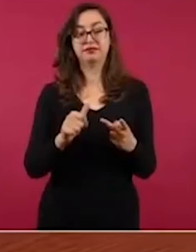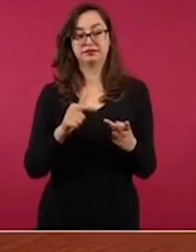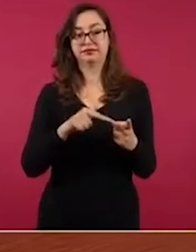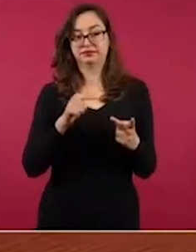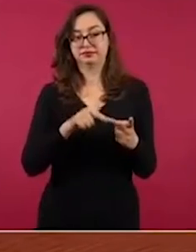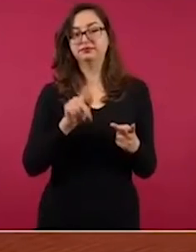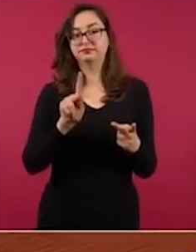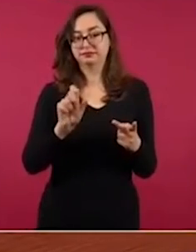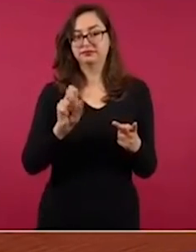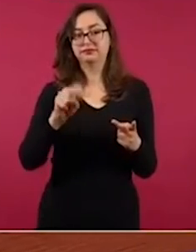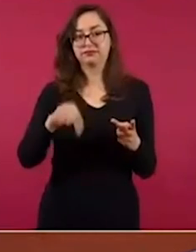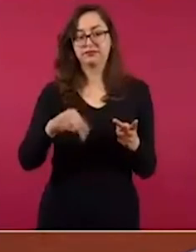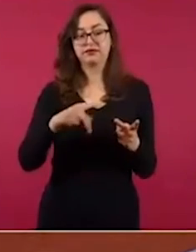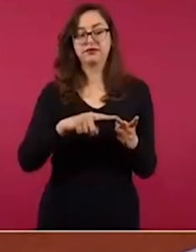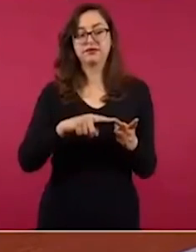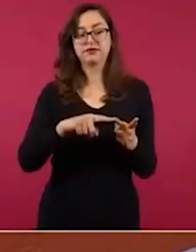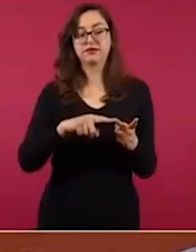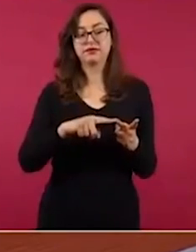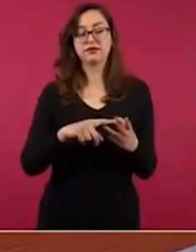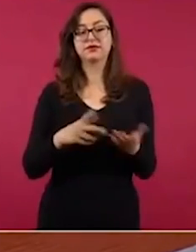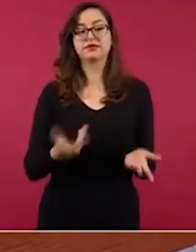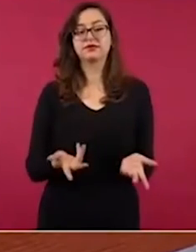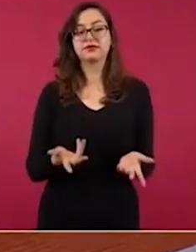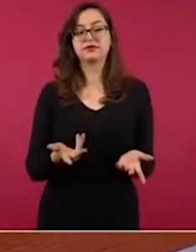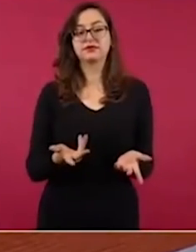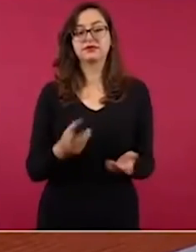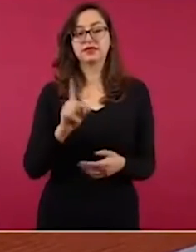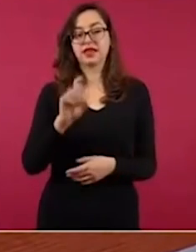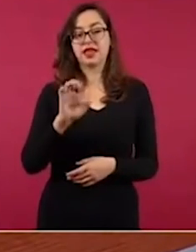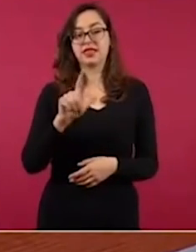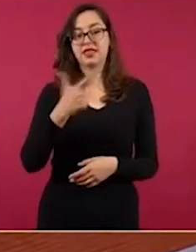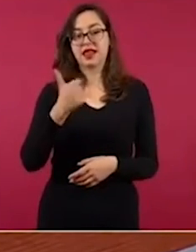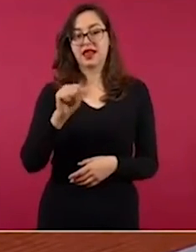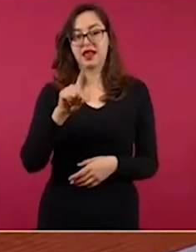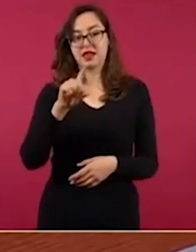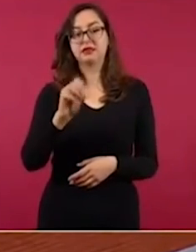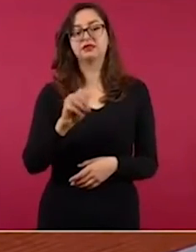senador. Dante Delgado, pues sí,